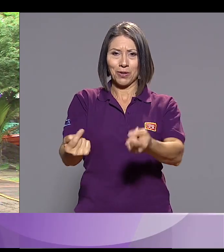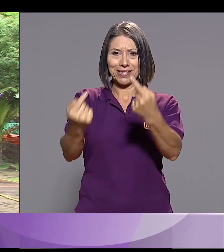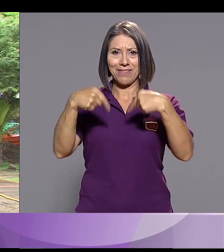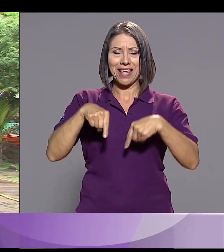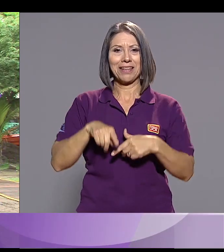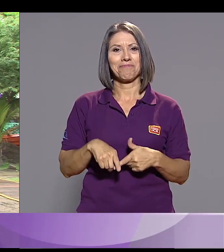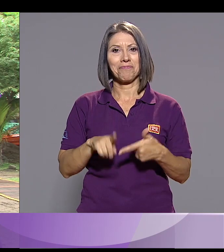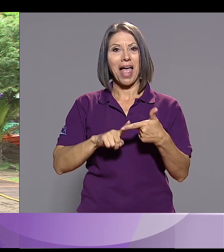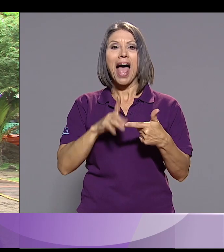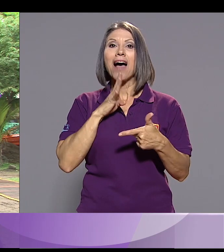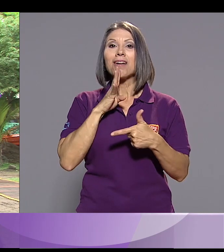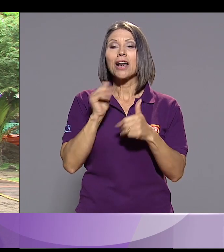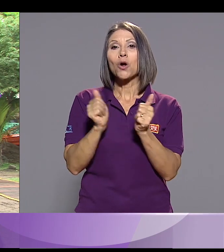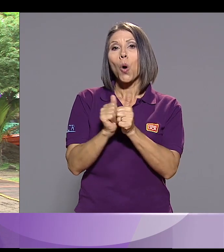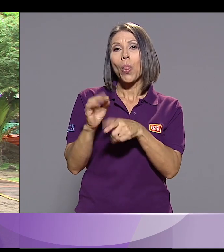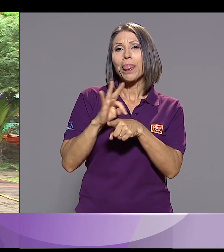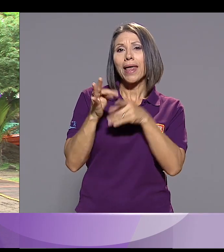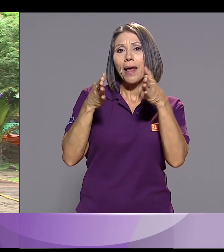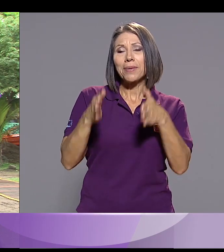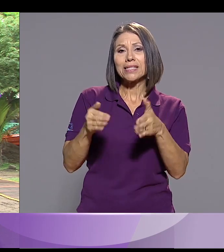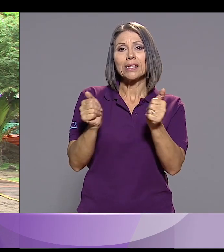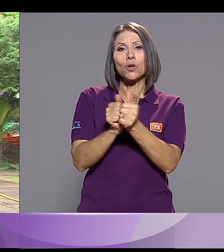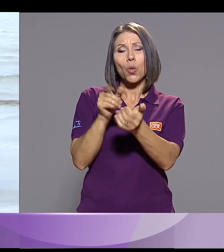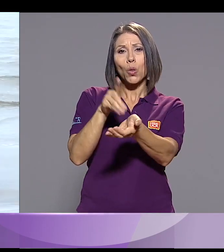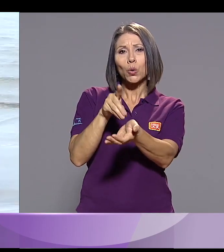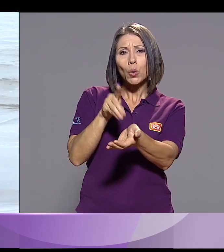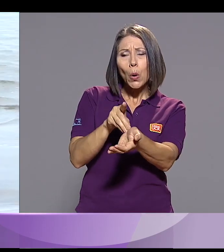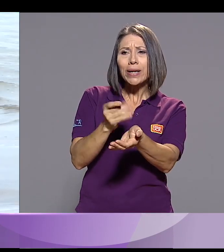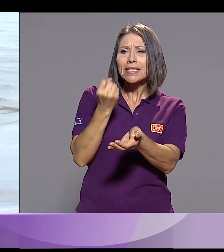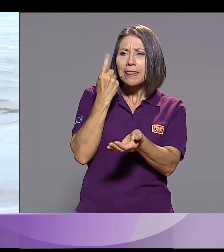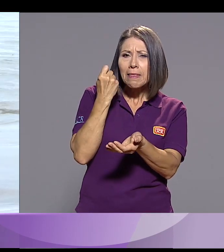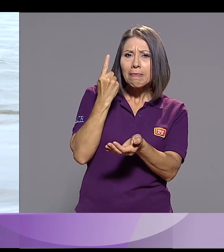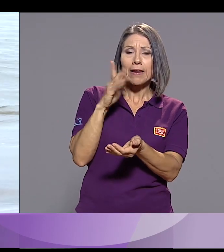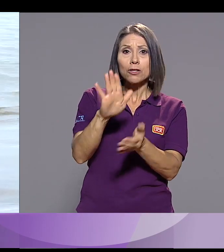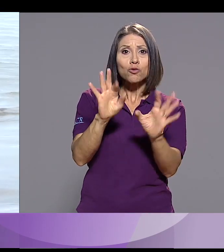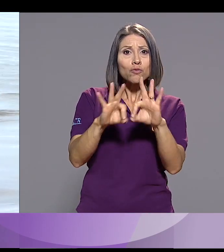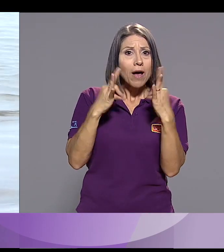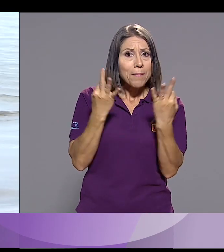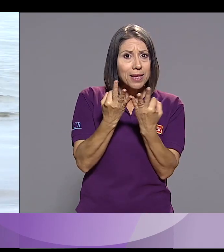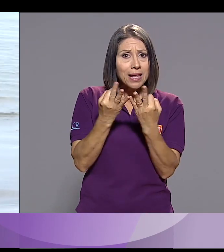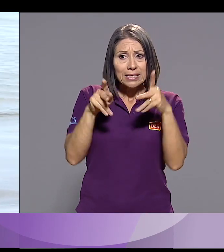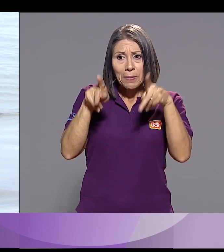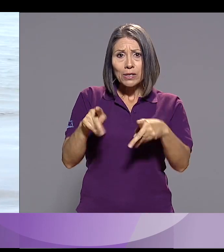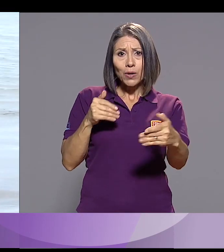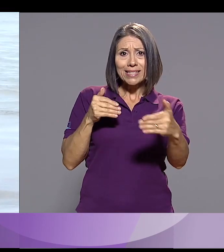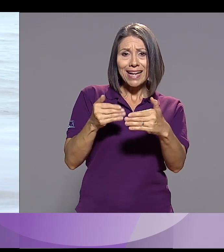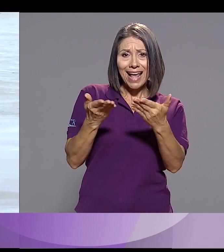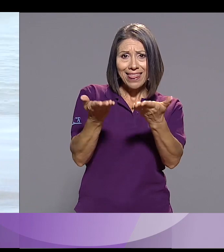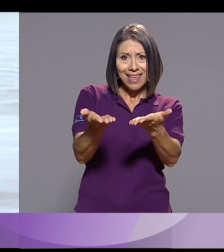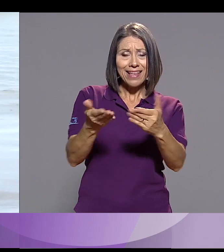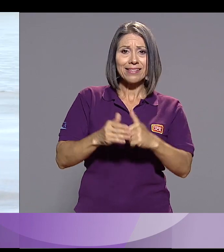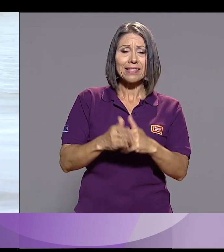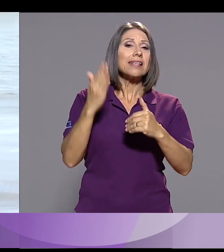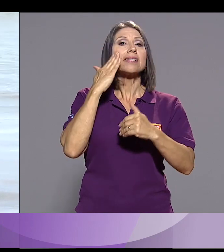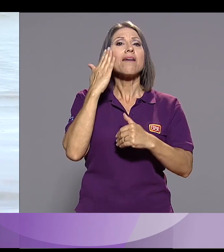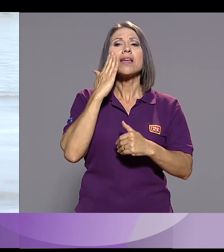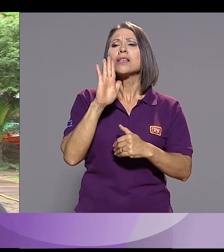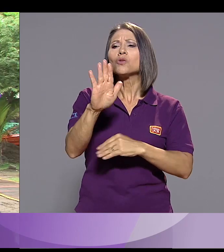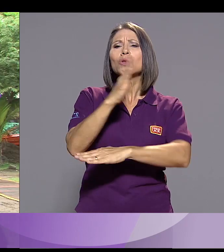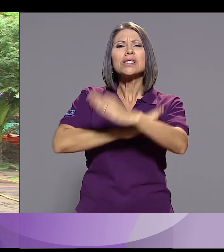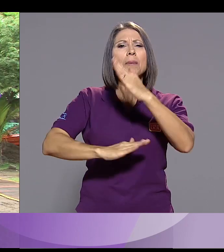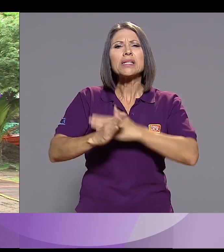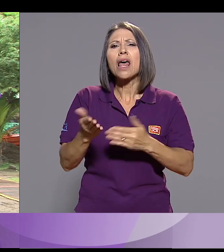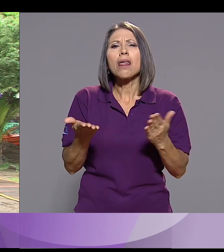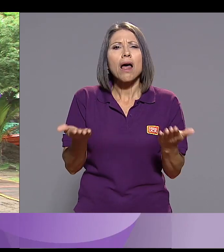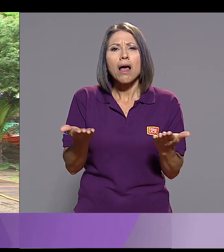característica de los niños que vienen o las personas que vienen. Hablar con sus terapistas, sus doctores, entenderles, sus familias, las personas